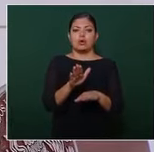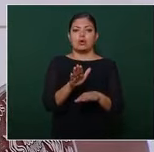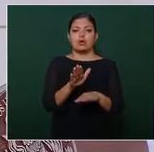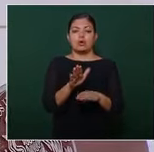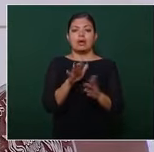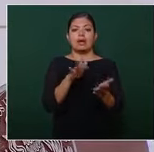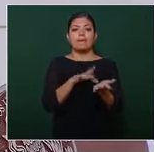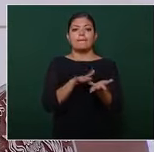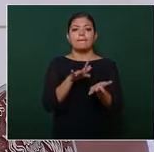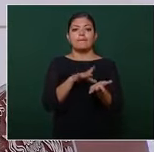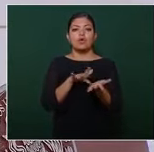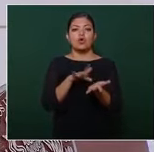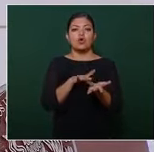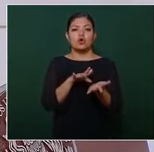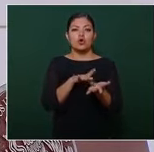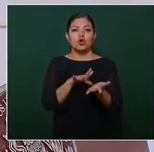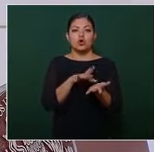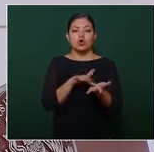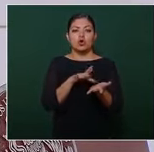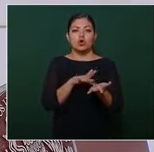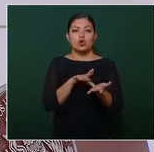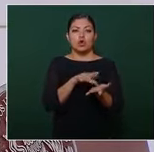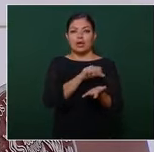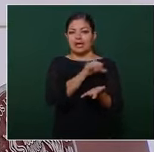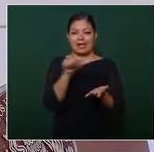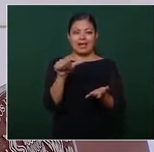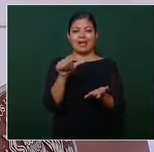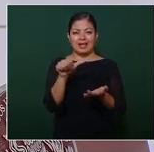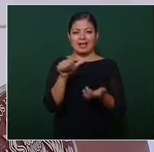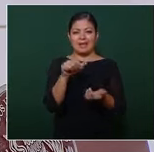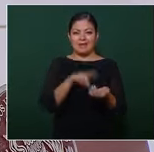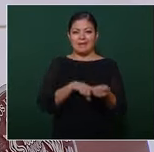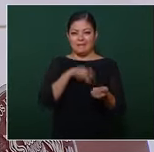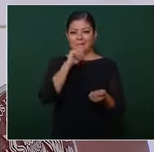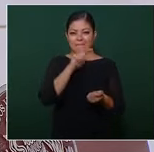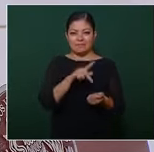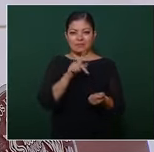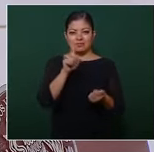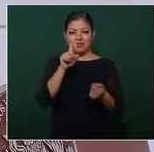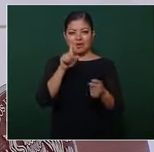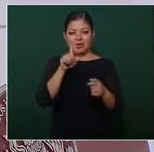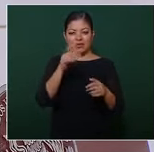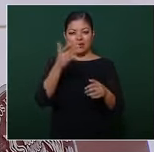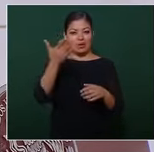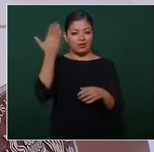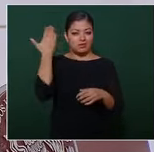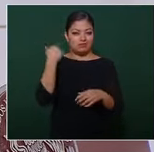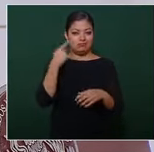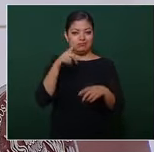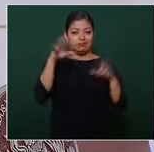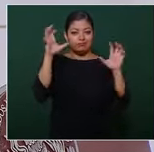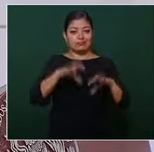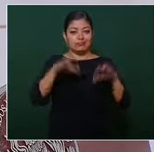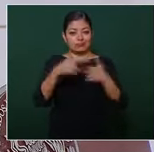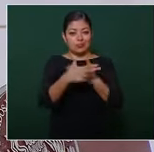a damnificados y lo que se hizo el año pasado